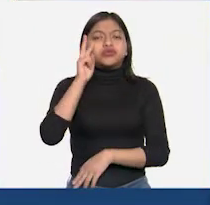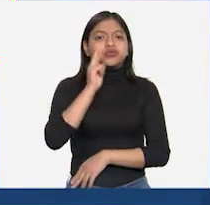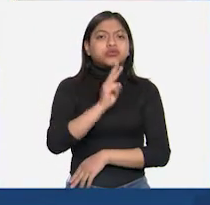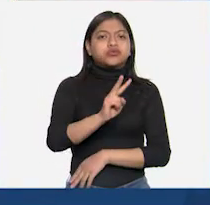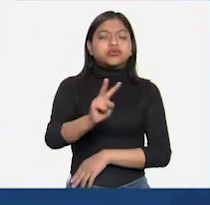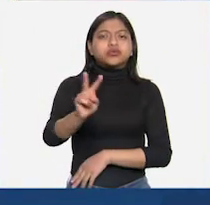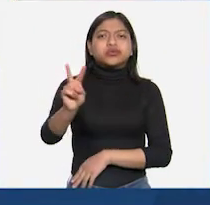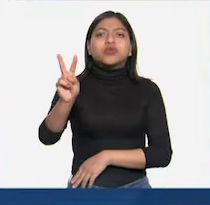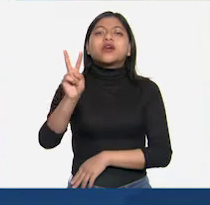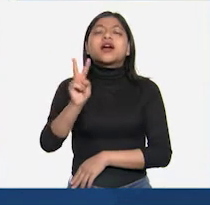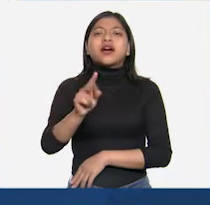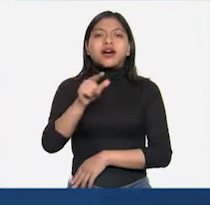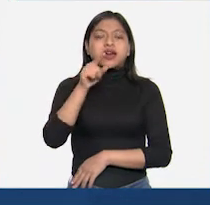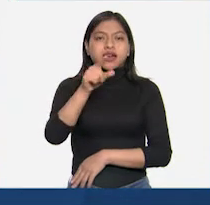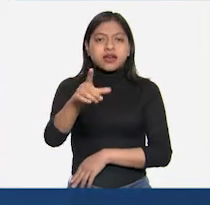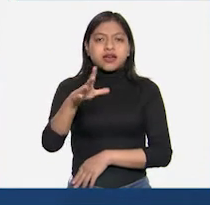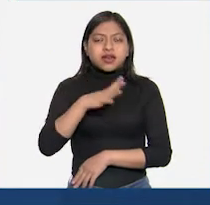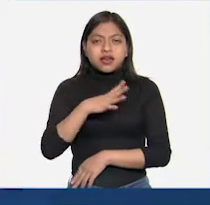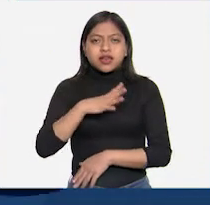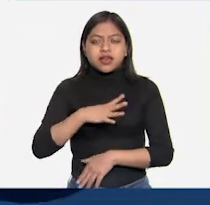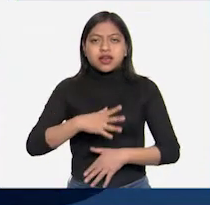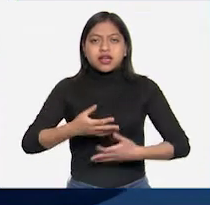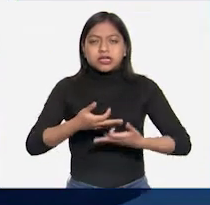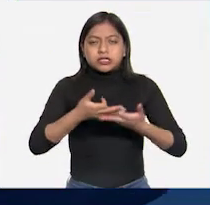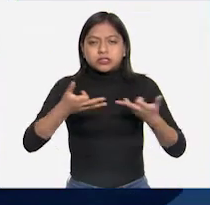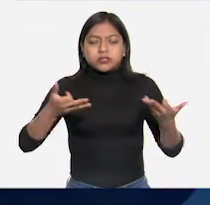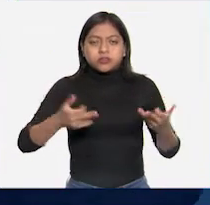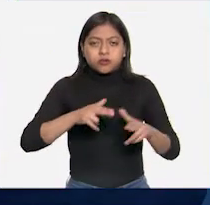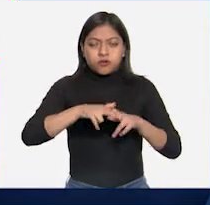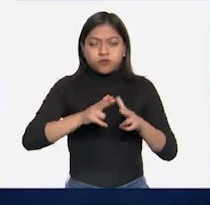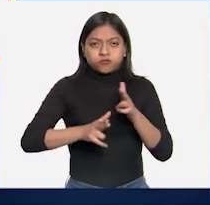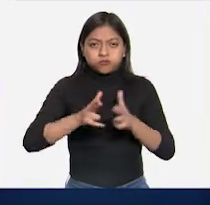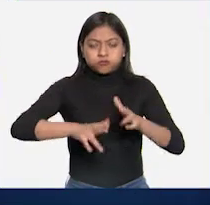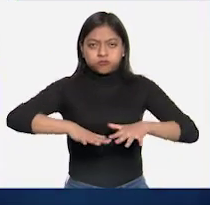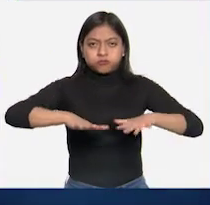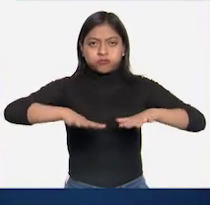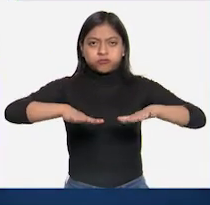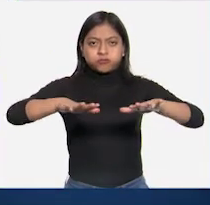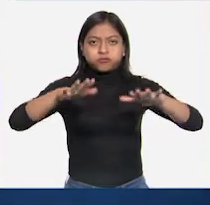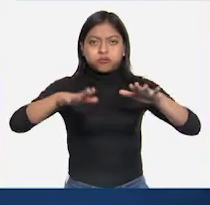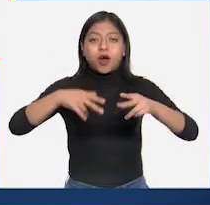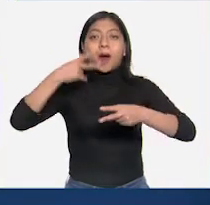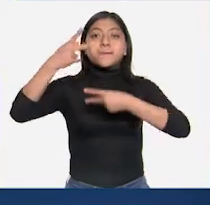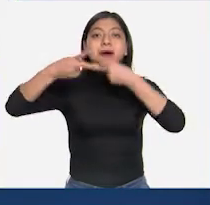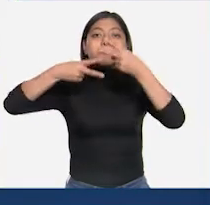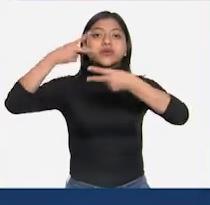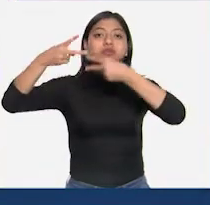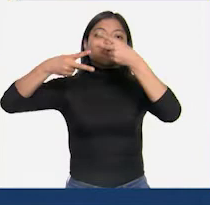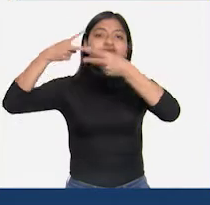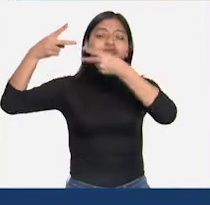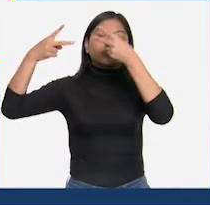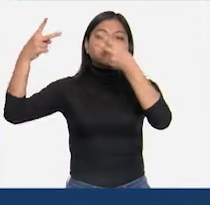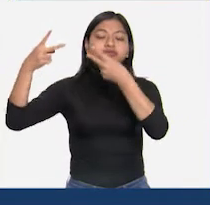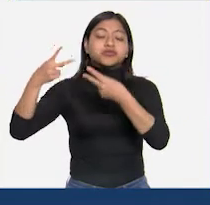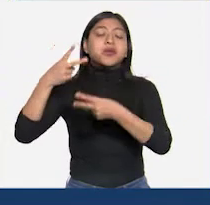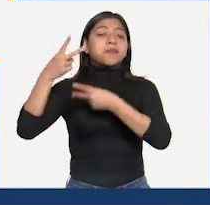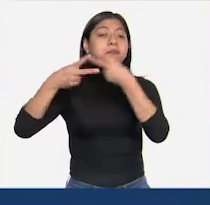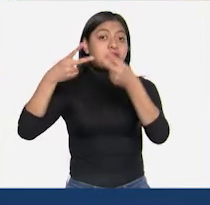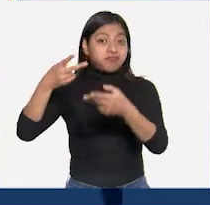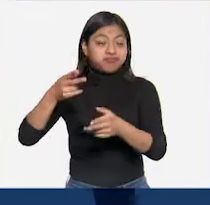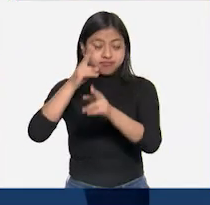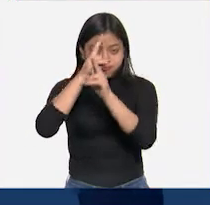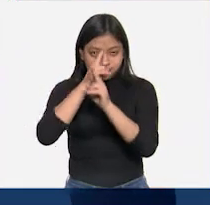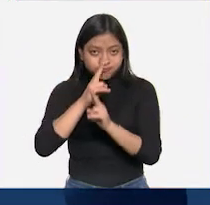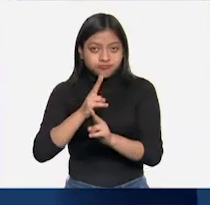triunfadora del corazón de la temblante sierra. La idea es el vapor, vapor divino, que